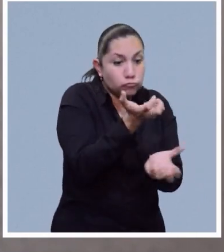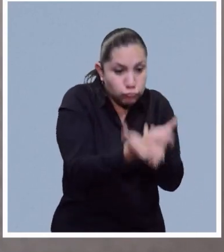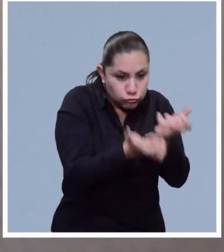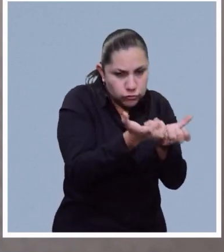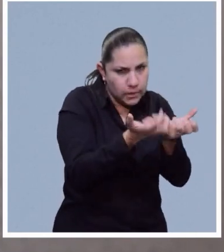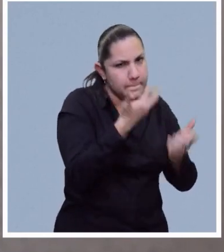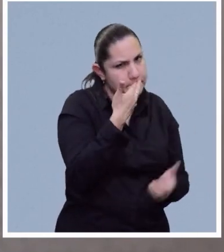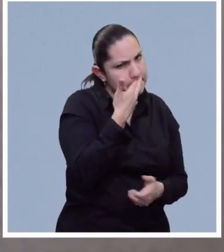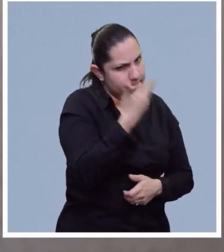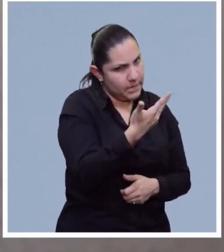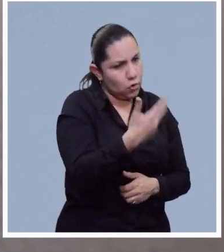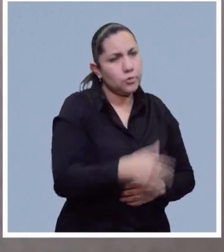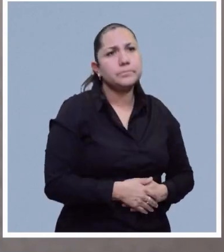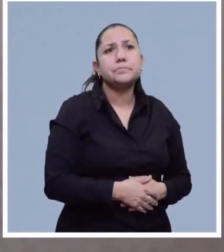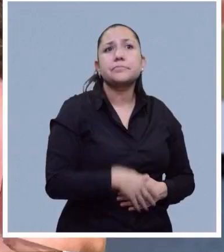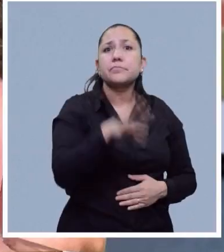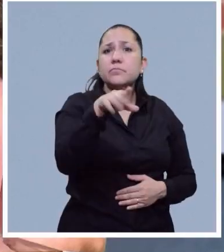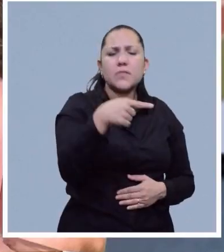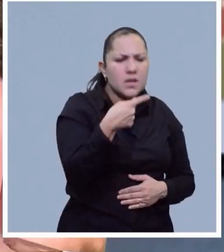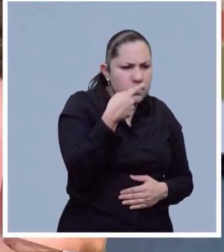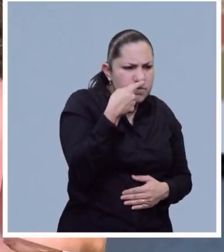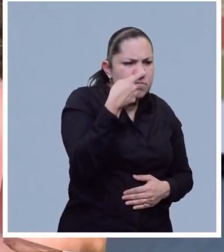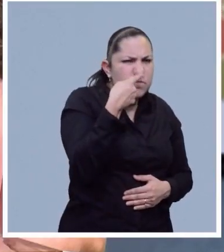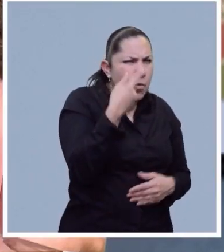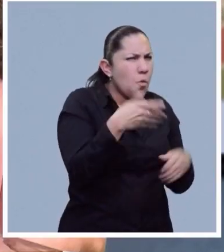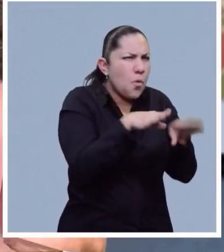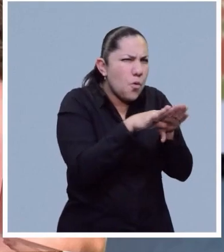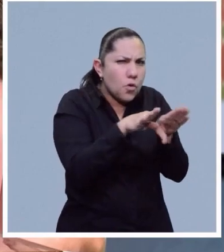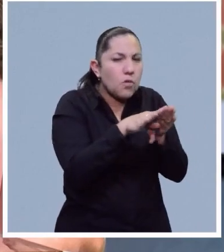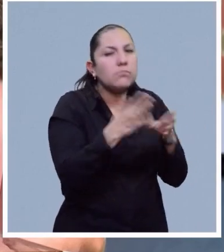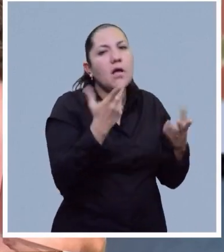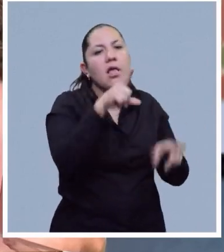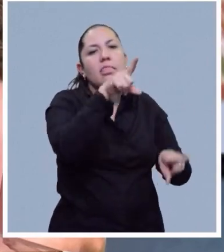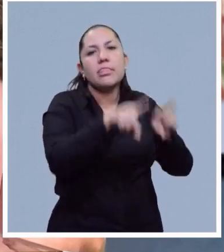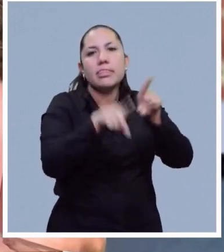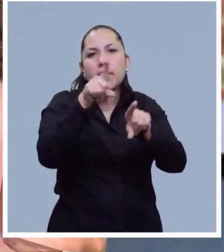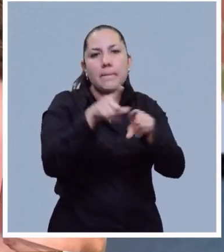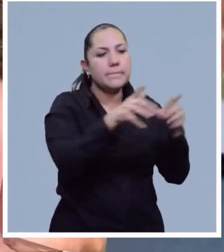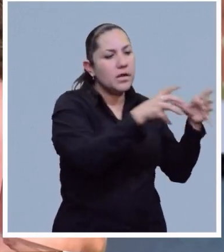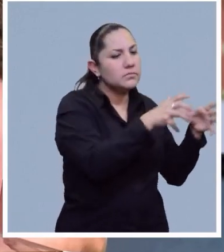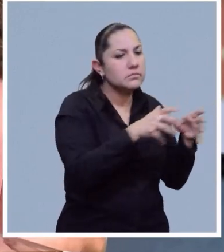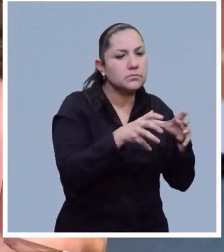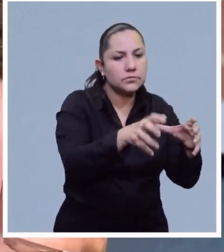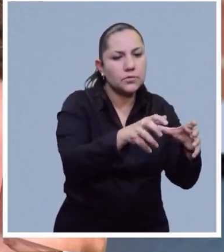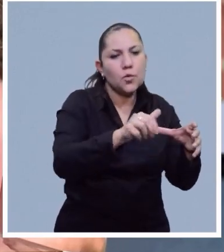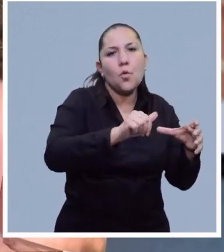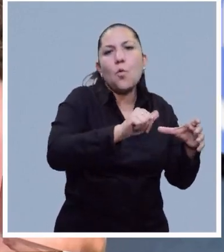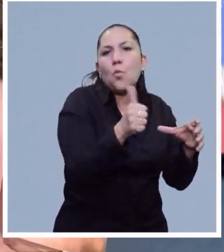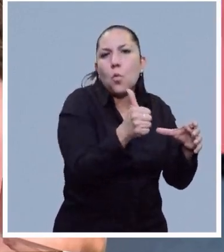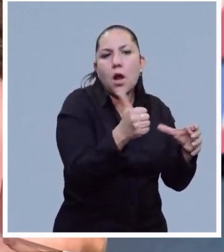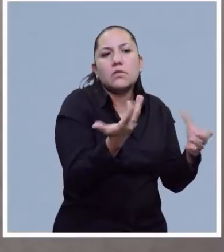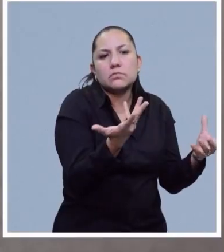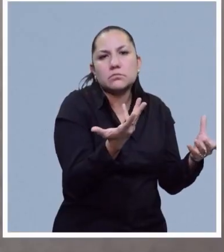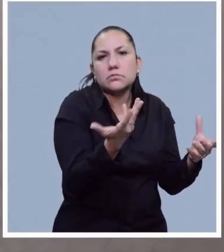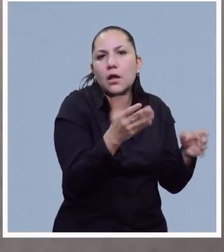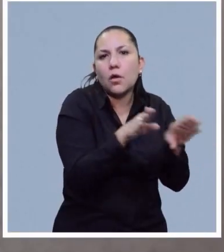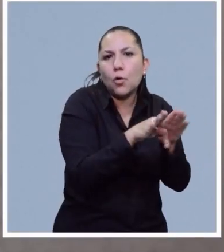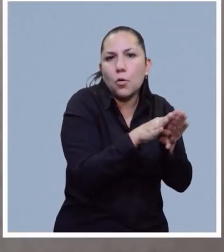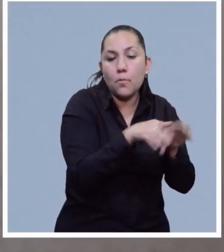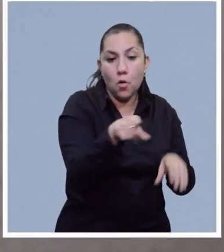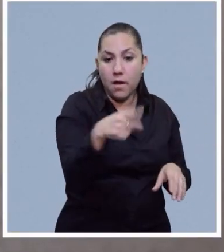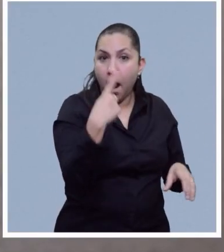Los olores muchas veces los dan en donde se almacena el huevo. Hay huevo que están cerca de los ajos y después huele a ajo.